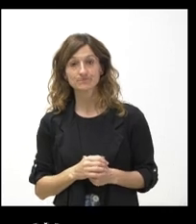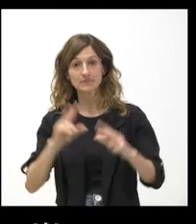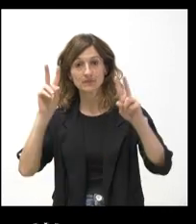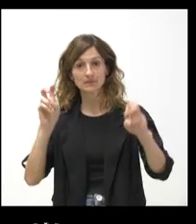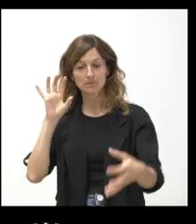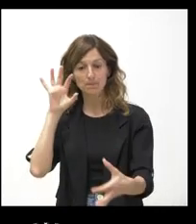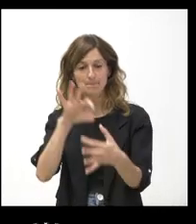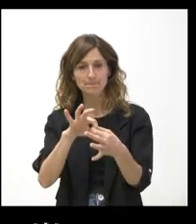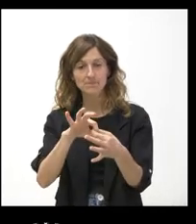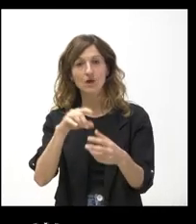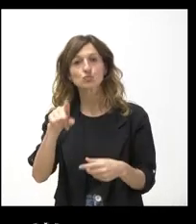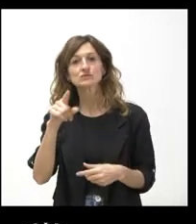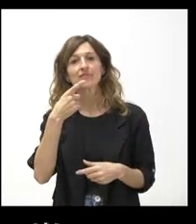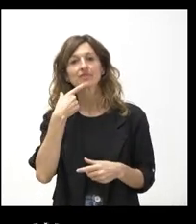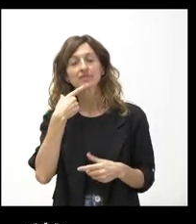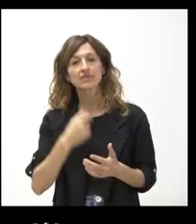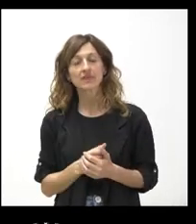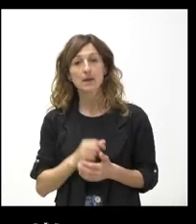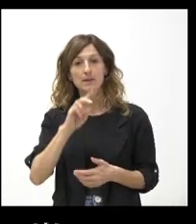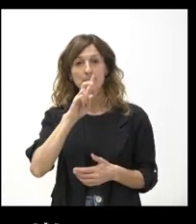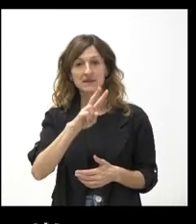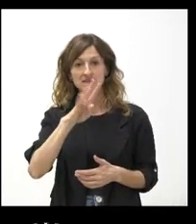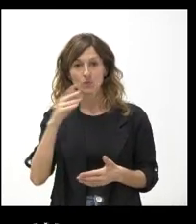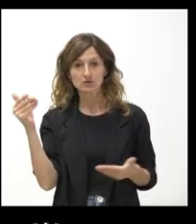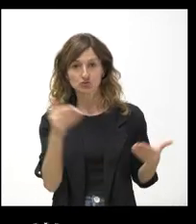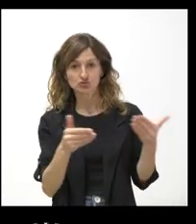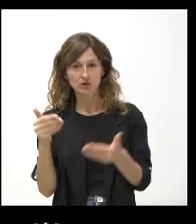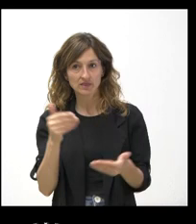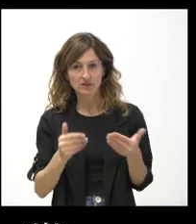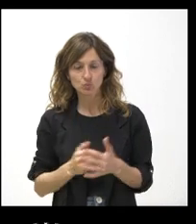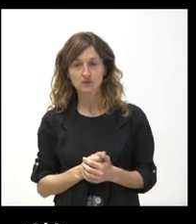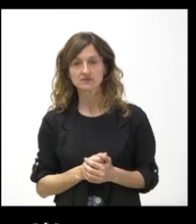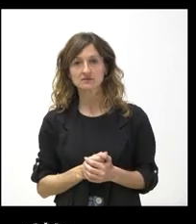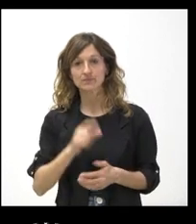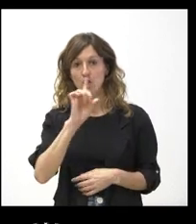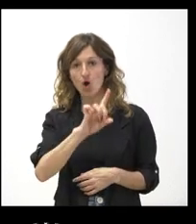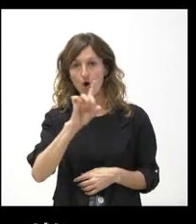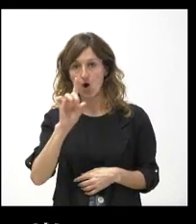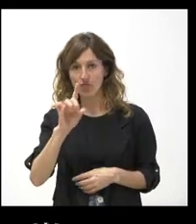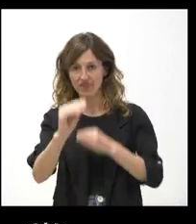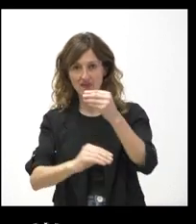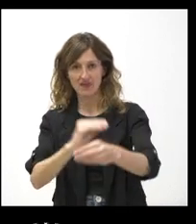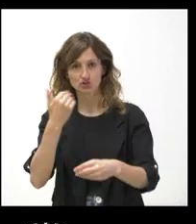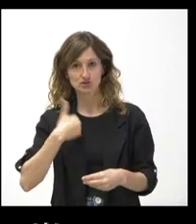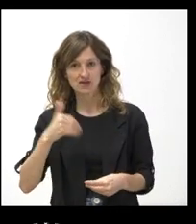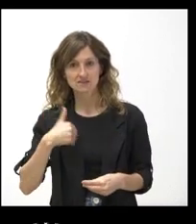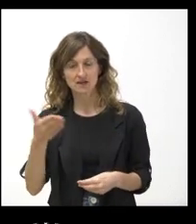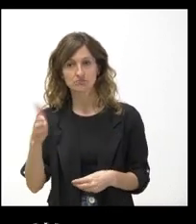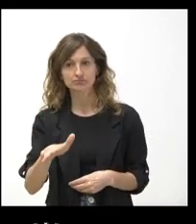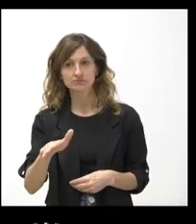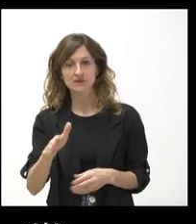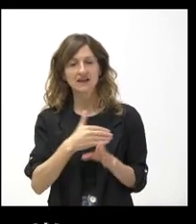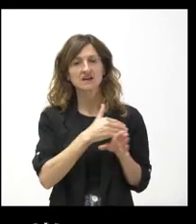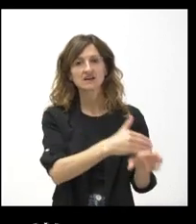preguntarle. Usted ha mencionado que de 24 solicitudes, 11 se han llevado a término. ¿Y qué ha pasado con